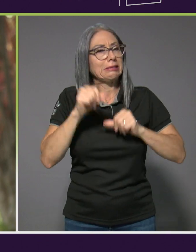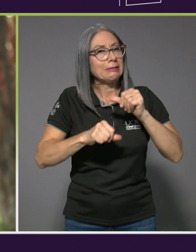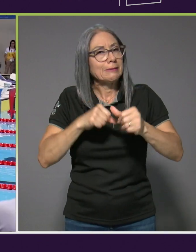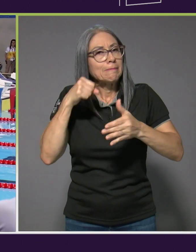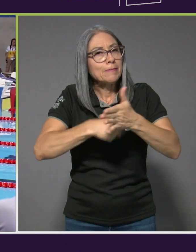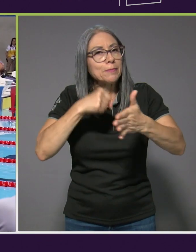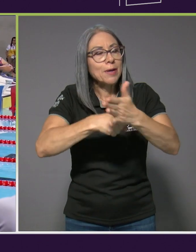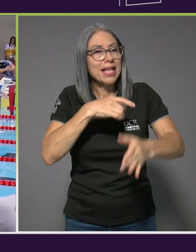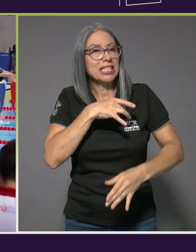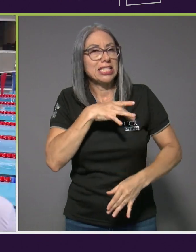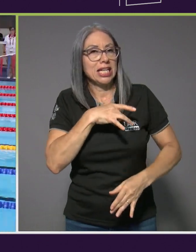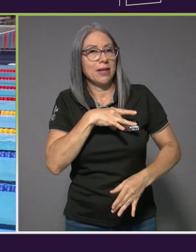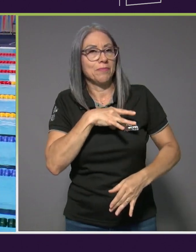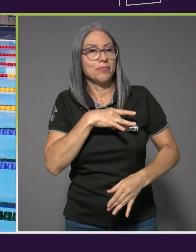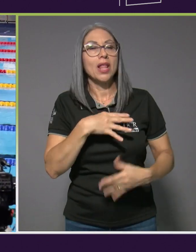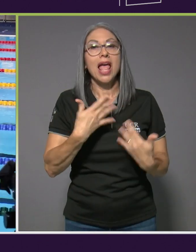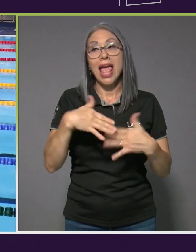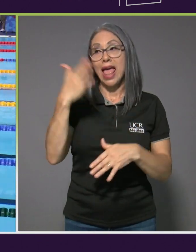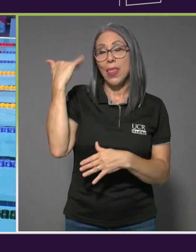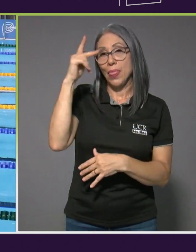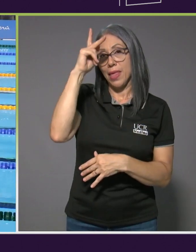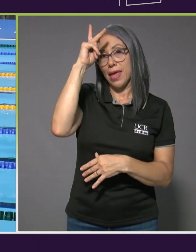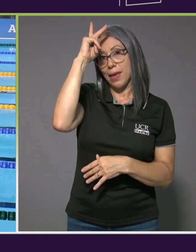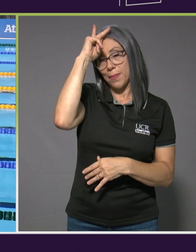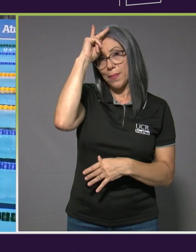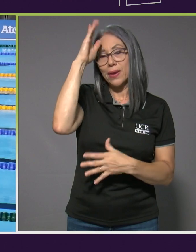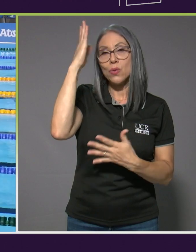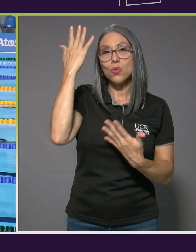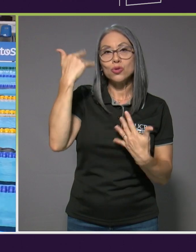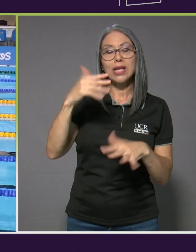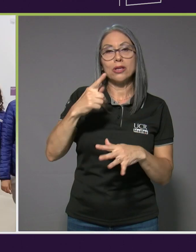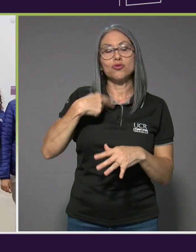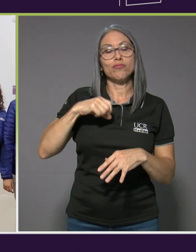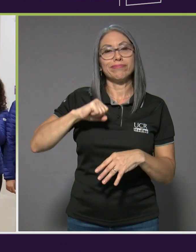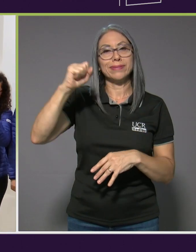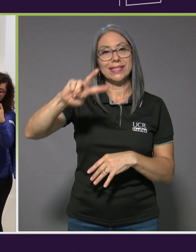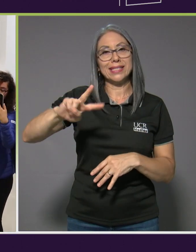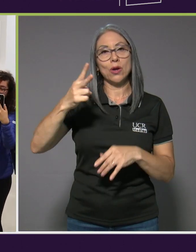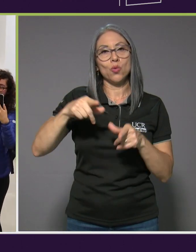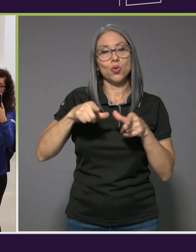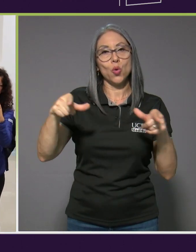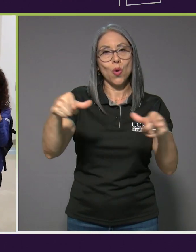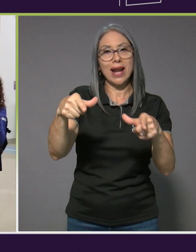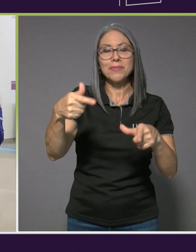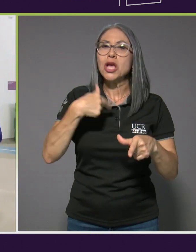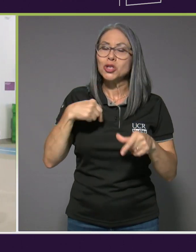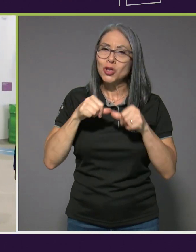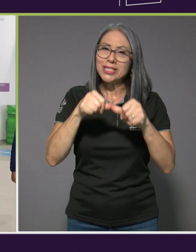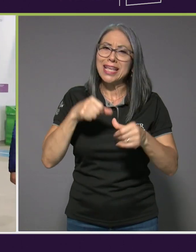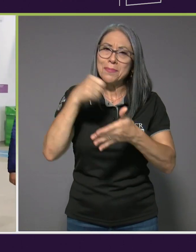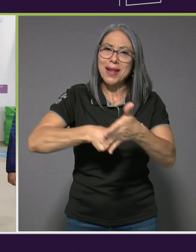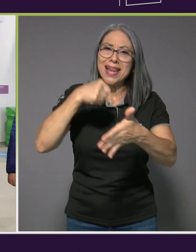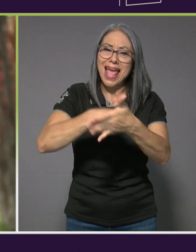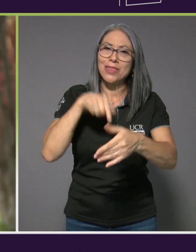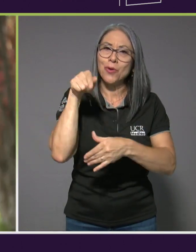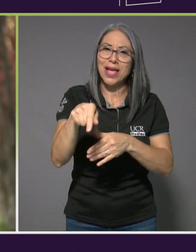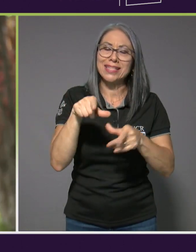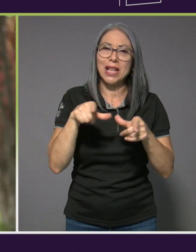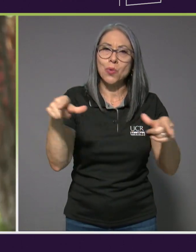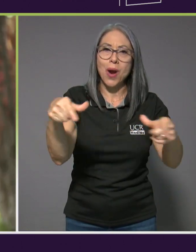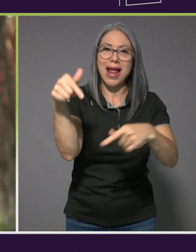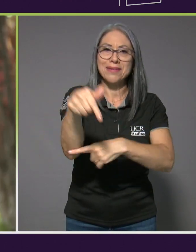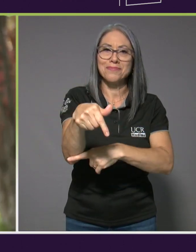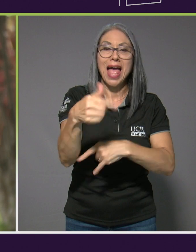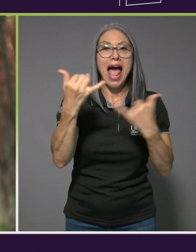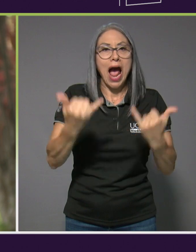En Lima tuve un segundo lugar, entonces voy a seguir peleando ese puesto, voy a pelear, digamos,